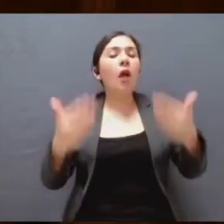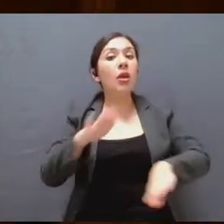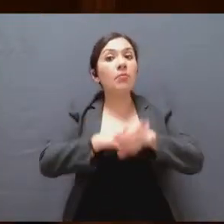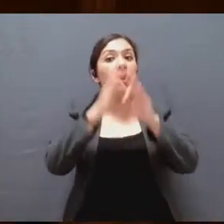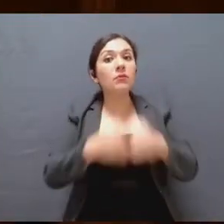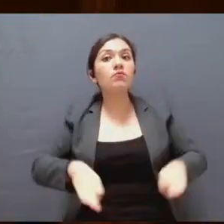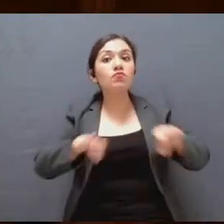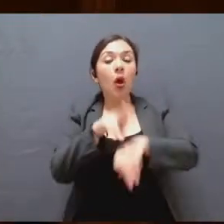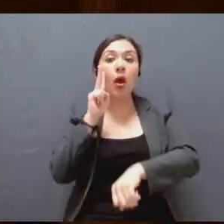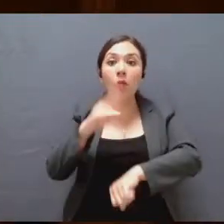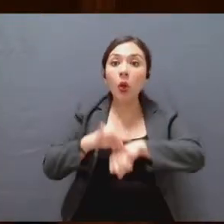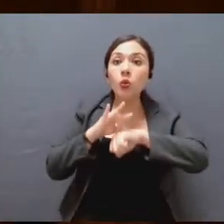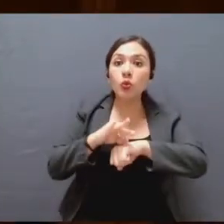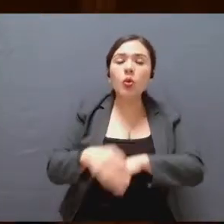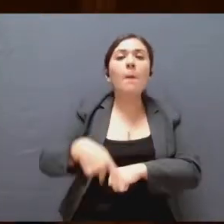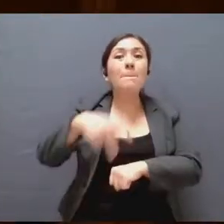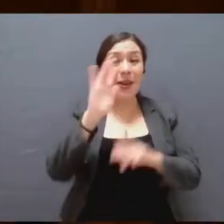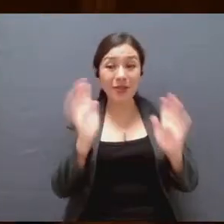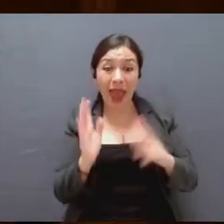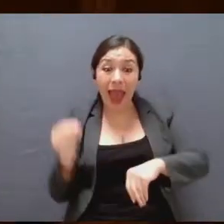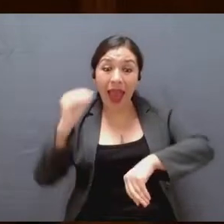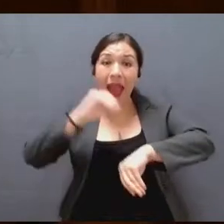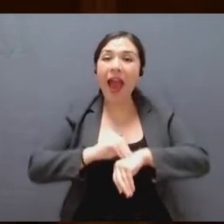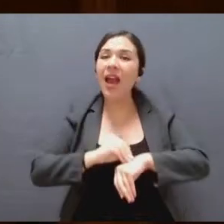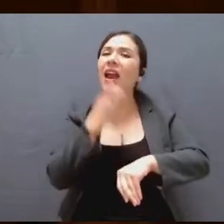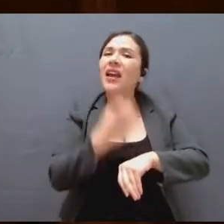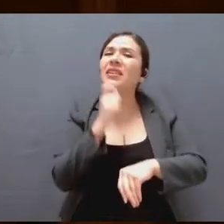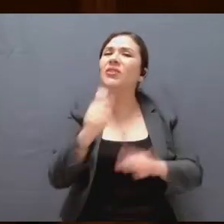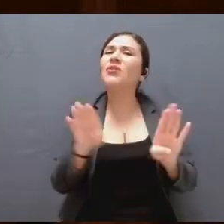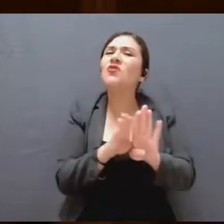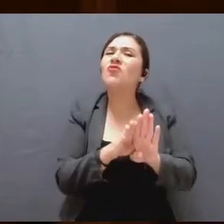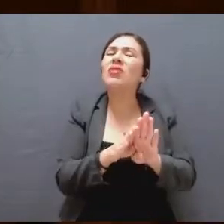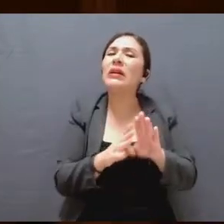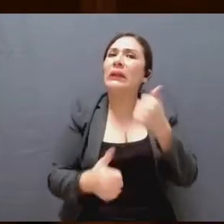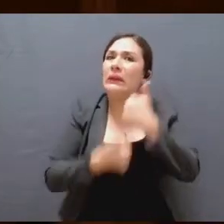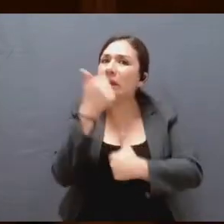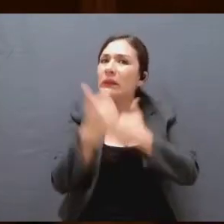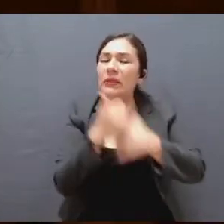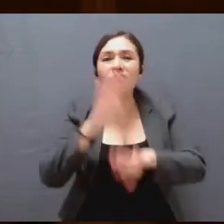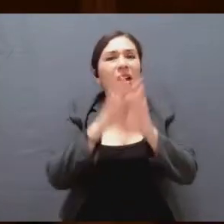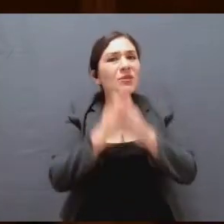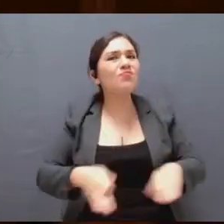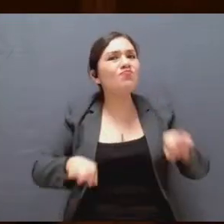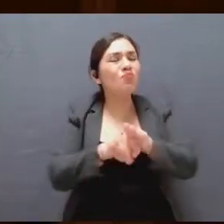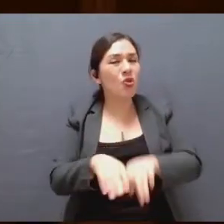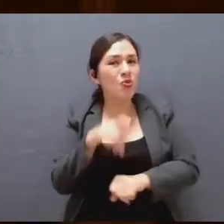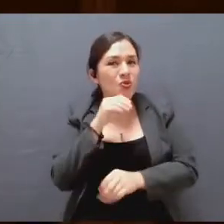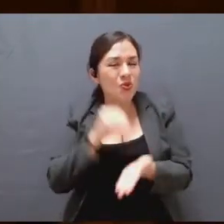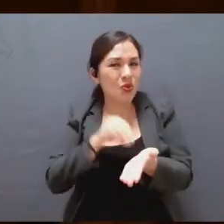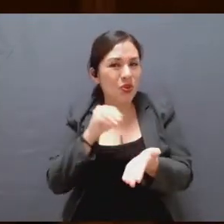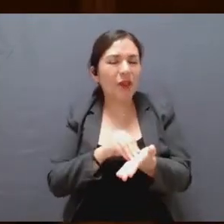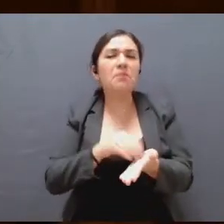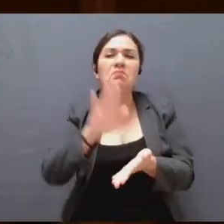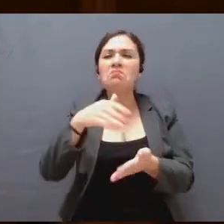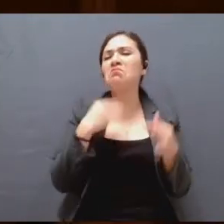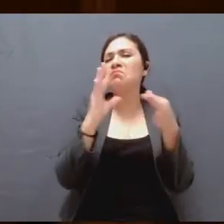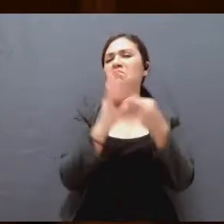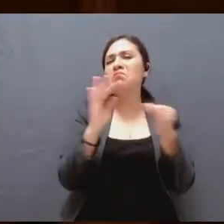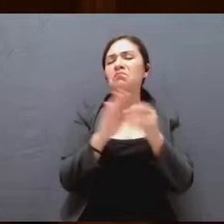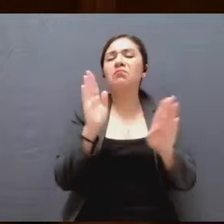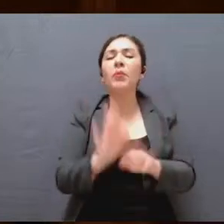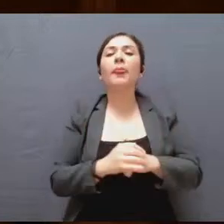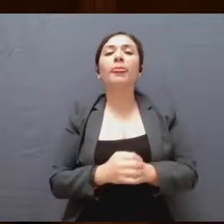aunque su implementación signifique una serie de retos importantes, entre los que podemos mencionar el